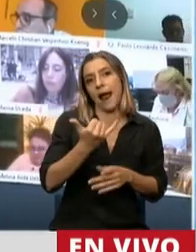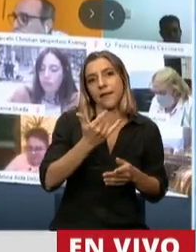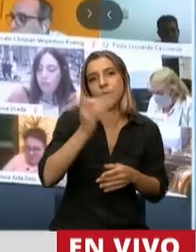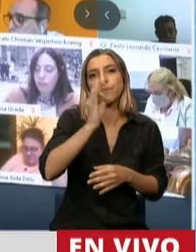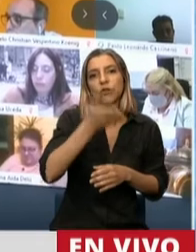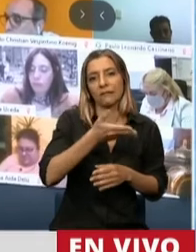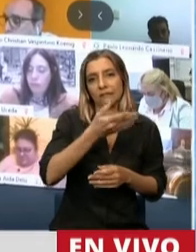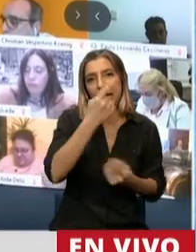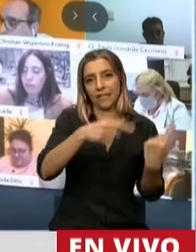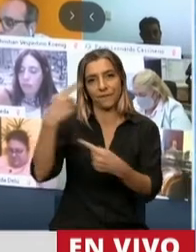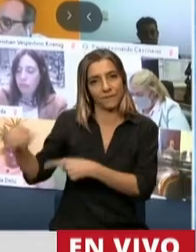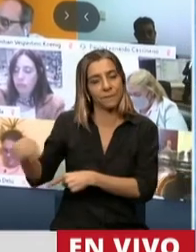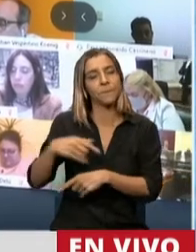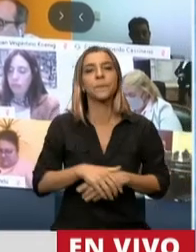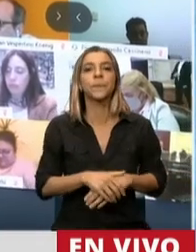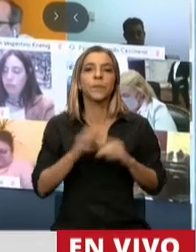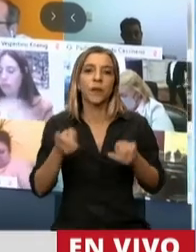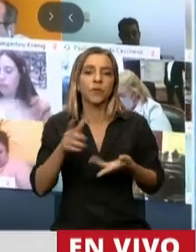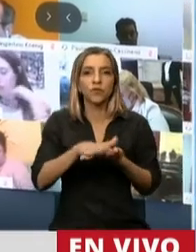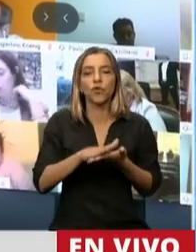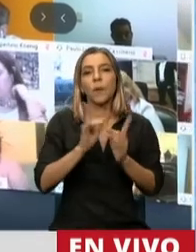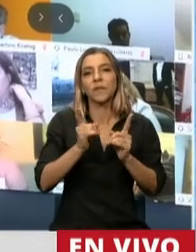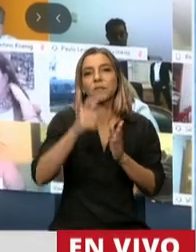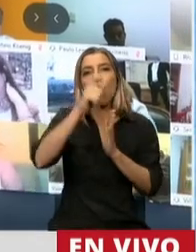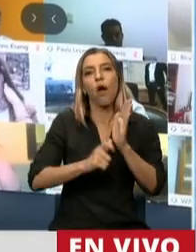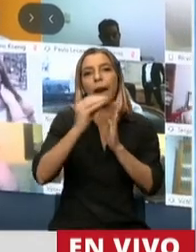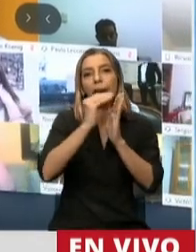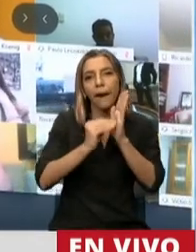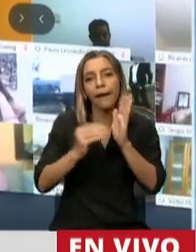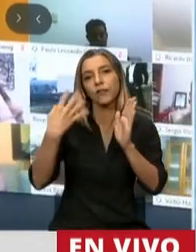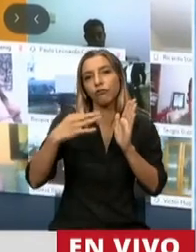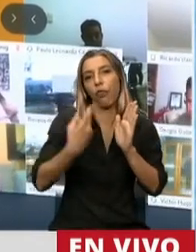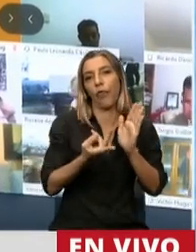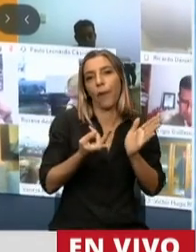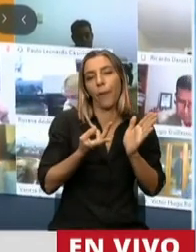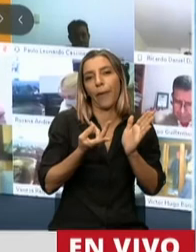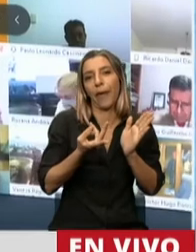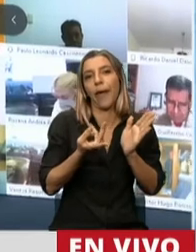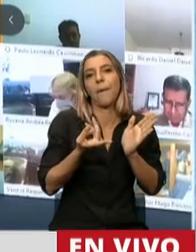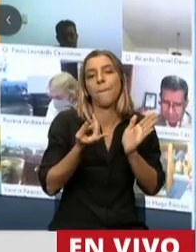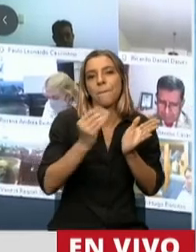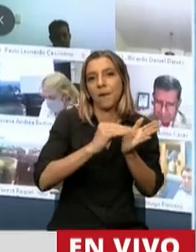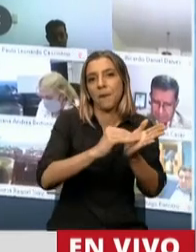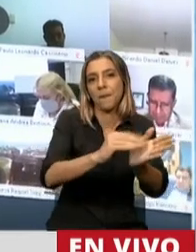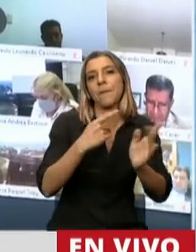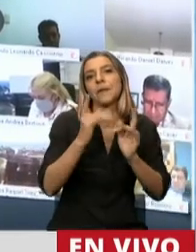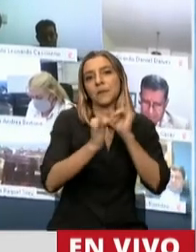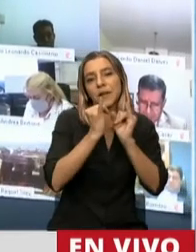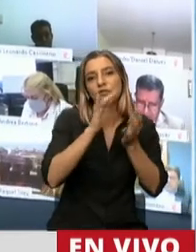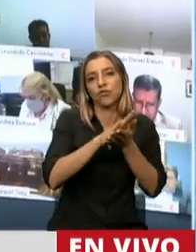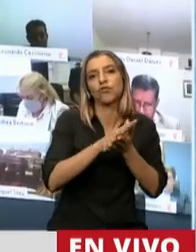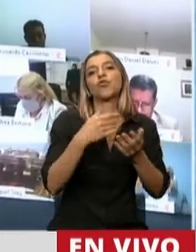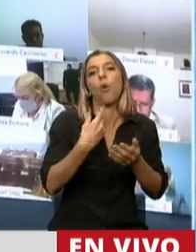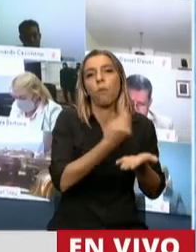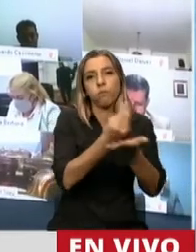registración bienal que permite certificar si se mantienen o aumentan los puestos de trabajo, que no hay